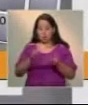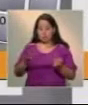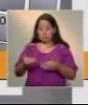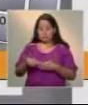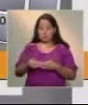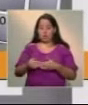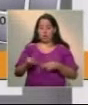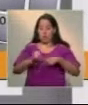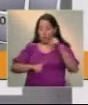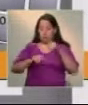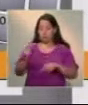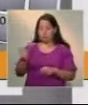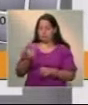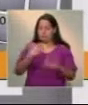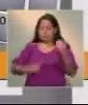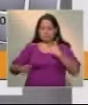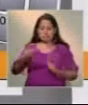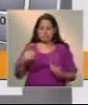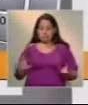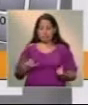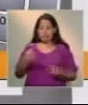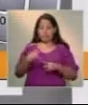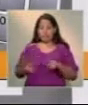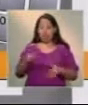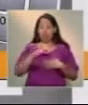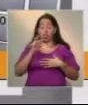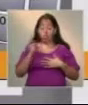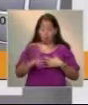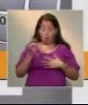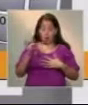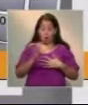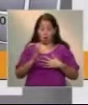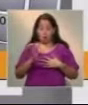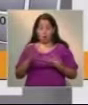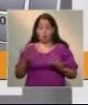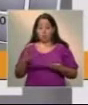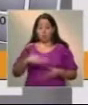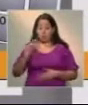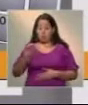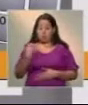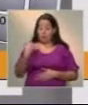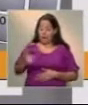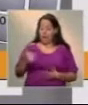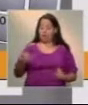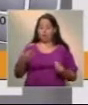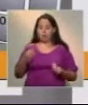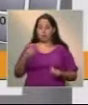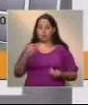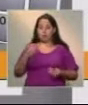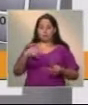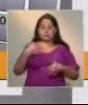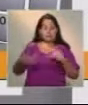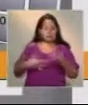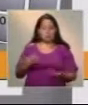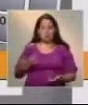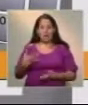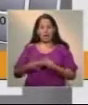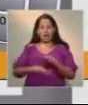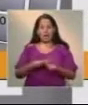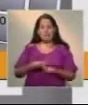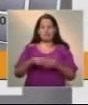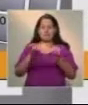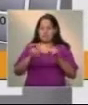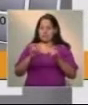que lamentar, pero es sumamente doloroso que se pueda tener una actitud que pretenda